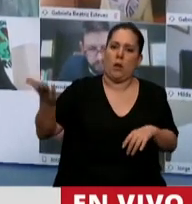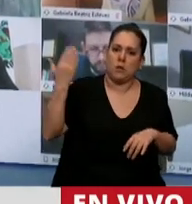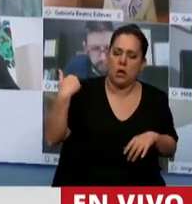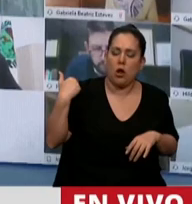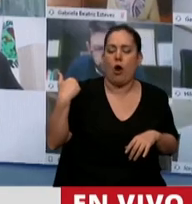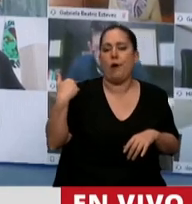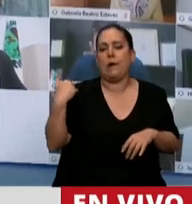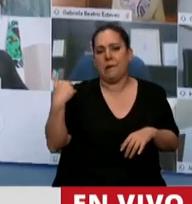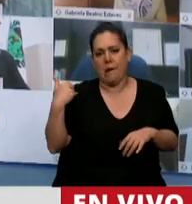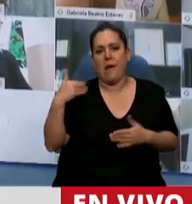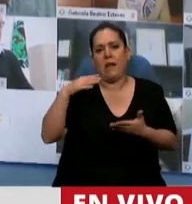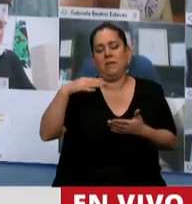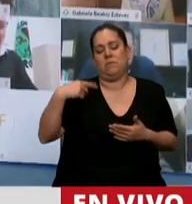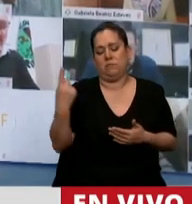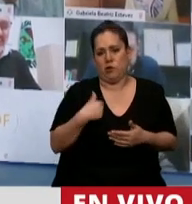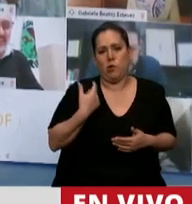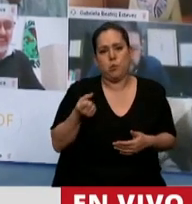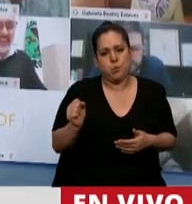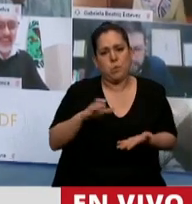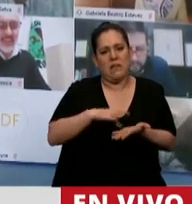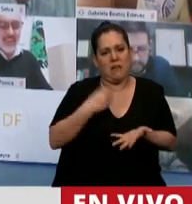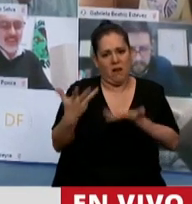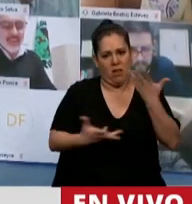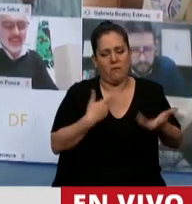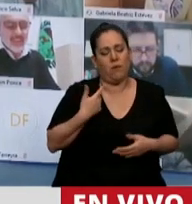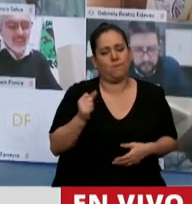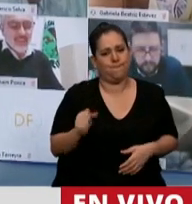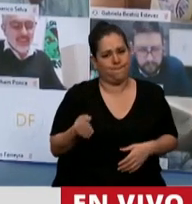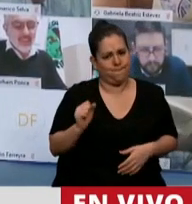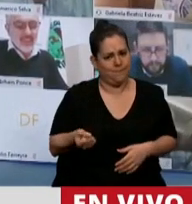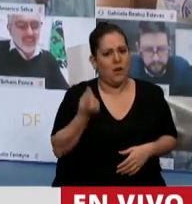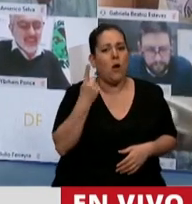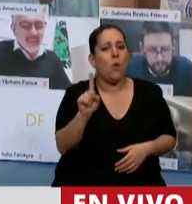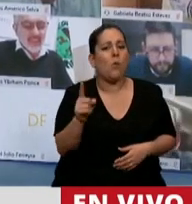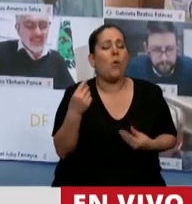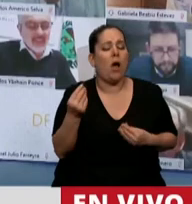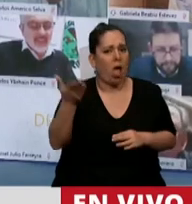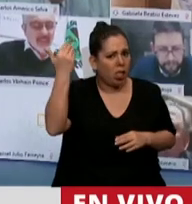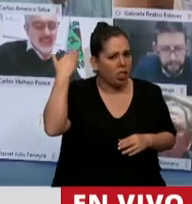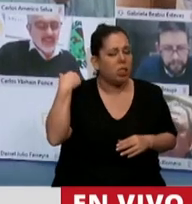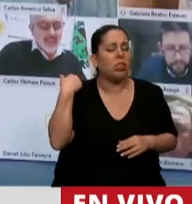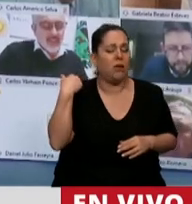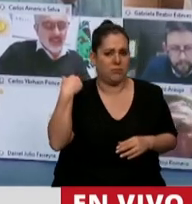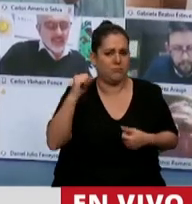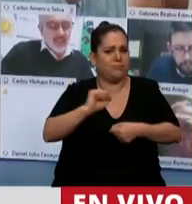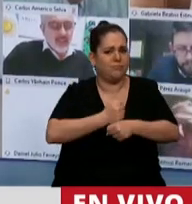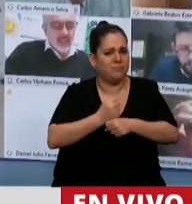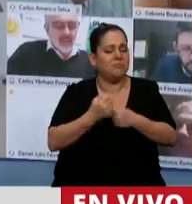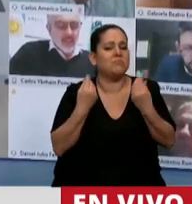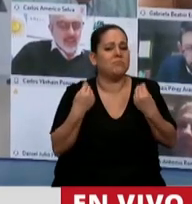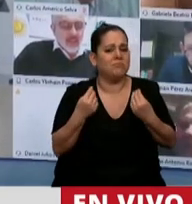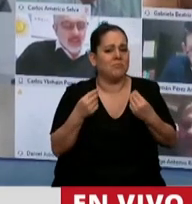desde Tierra del Fuego hemos padecido, cuando se trató y se llevó adelante